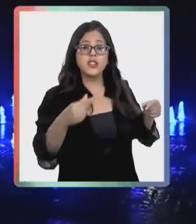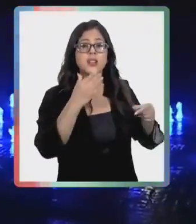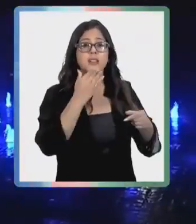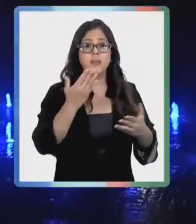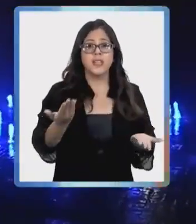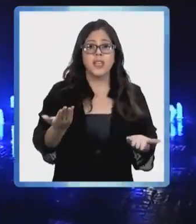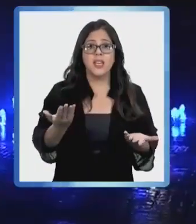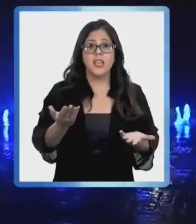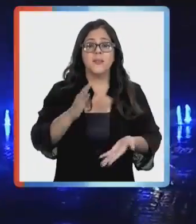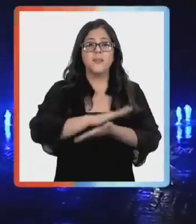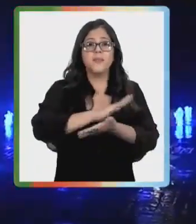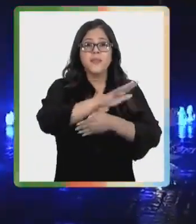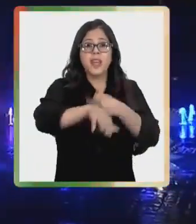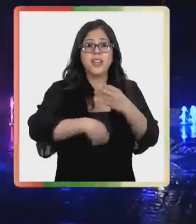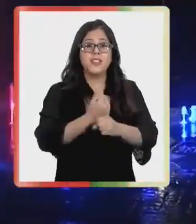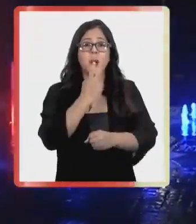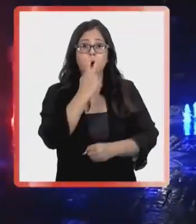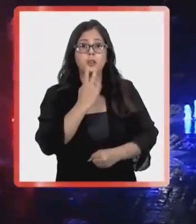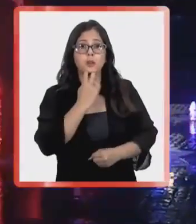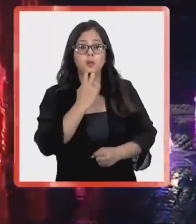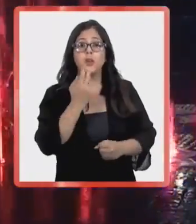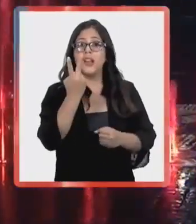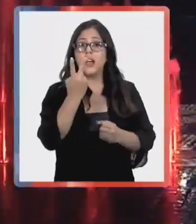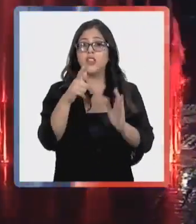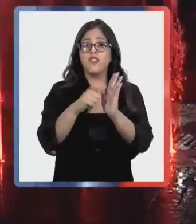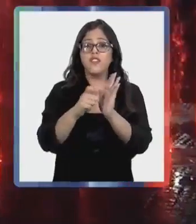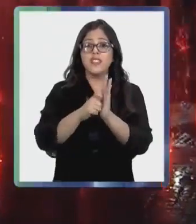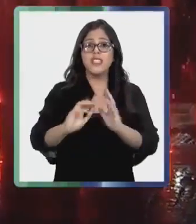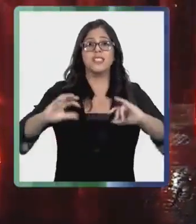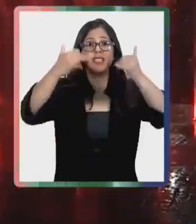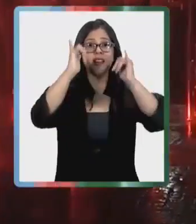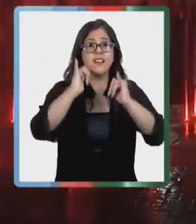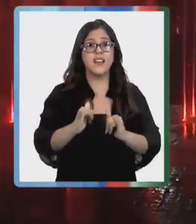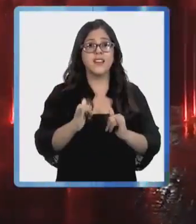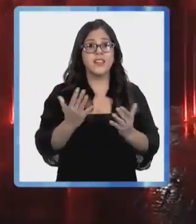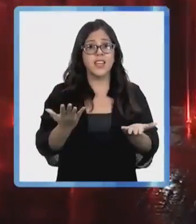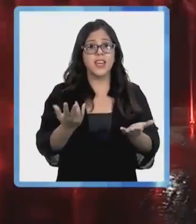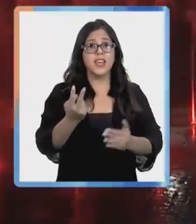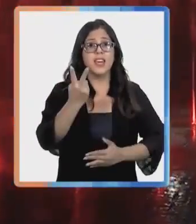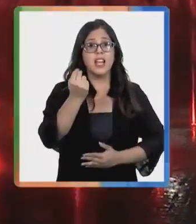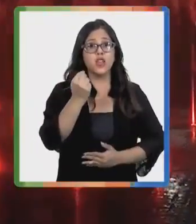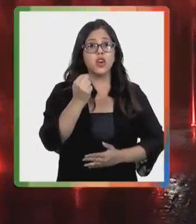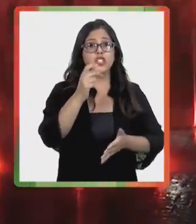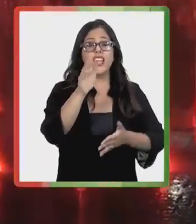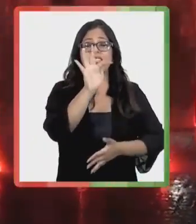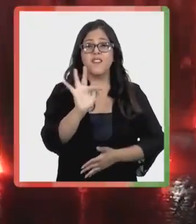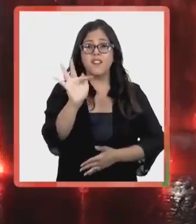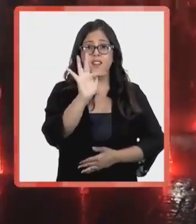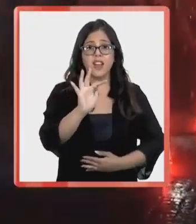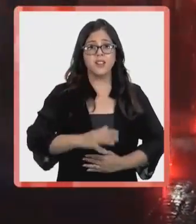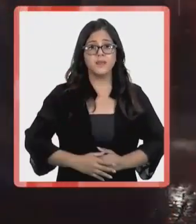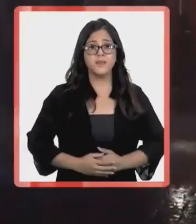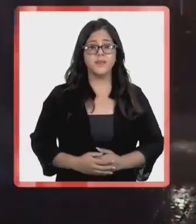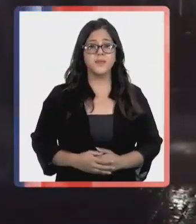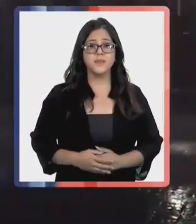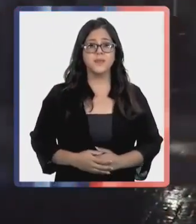y a la vez aniversario de Puerto Montt, ambas fechas celebradas el 12 de febrero.